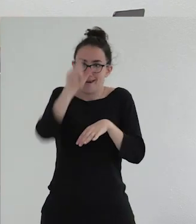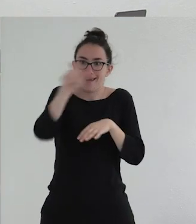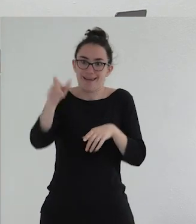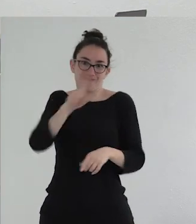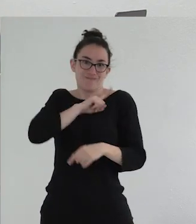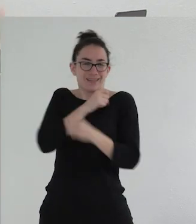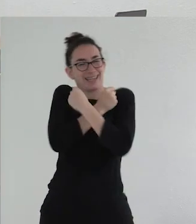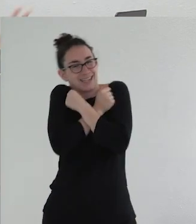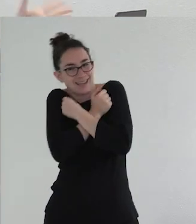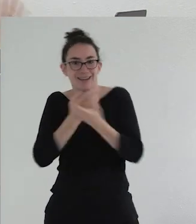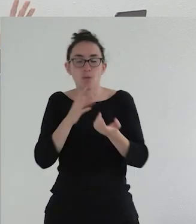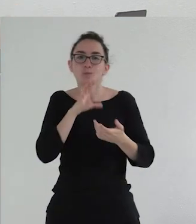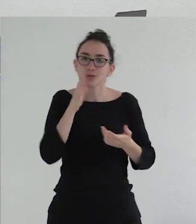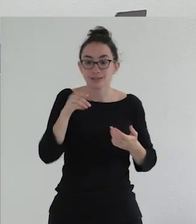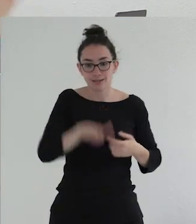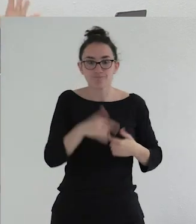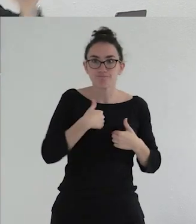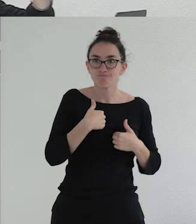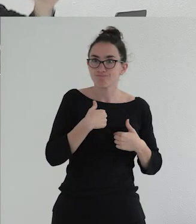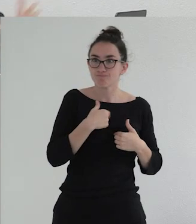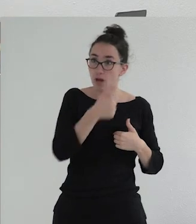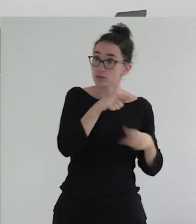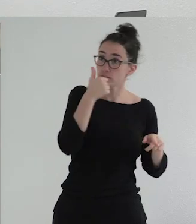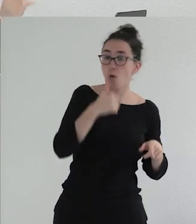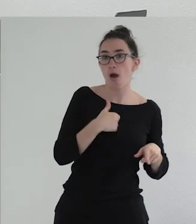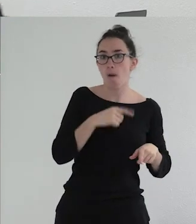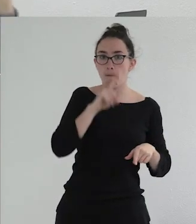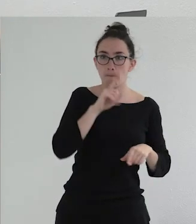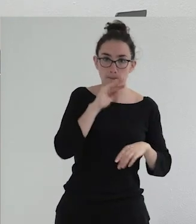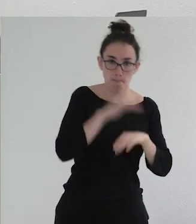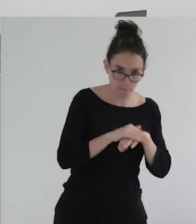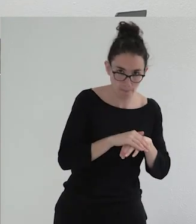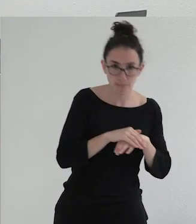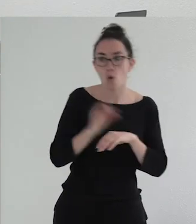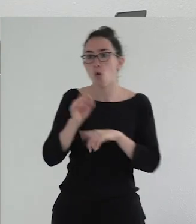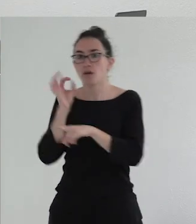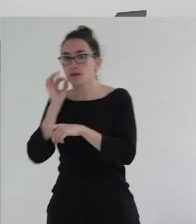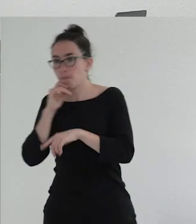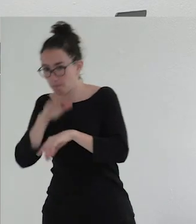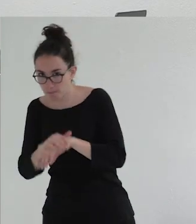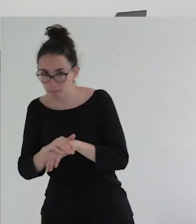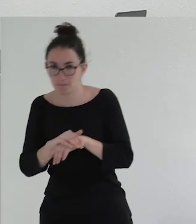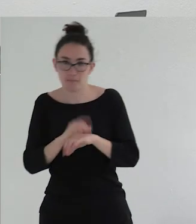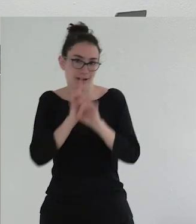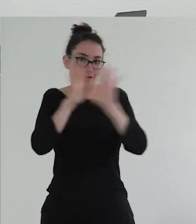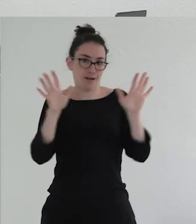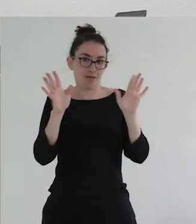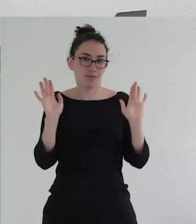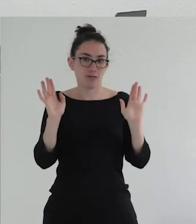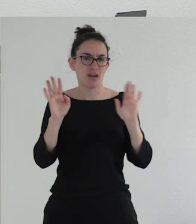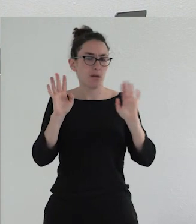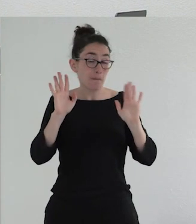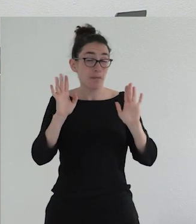mundo. Entonces, veo que aquí es muy importante ser un niño o una niña, voy a ver si yo también me aclaro con este tema. Pero no tiene absolutamente